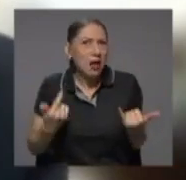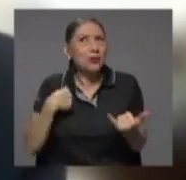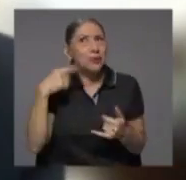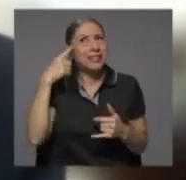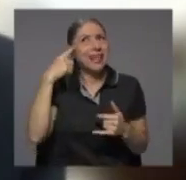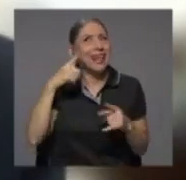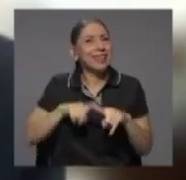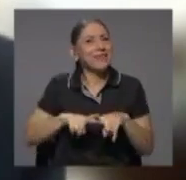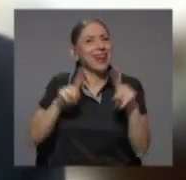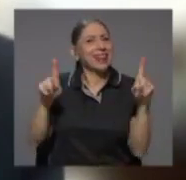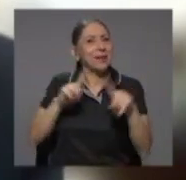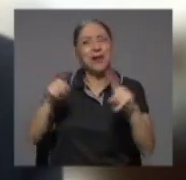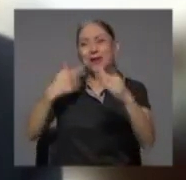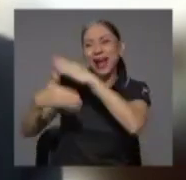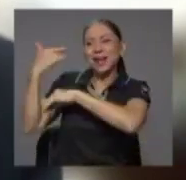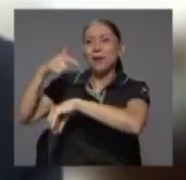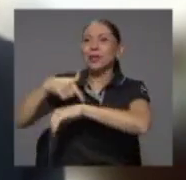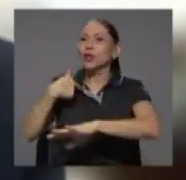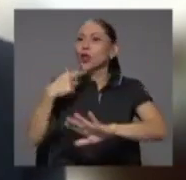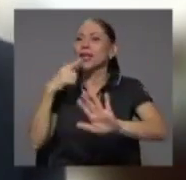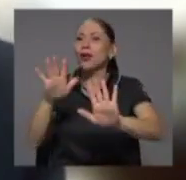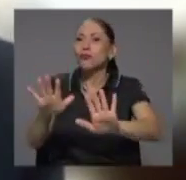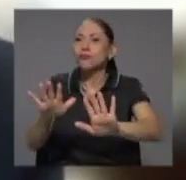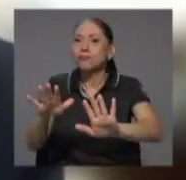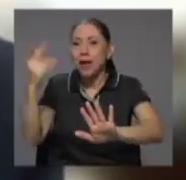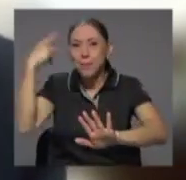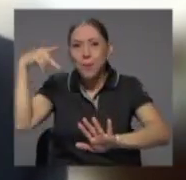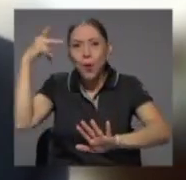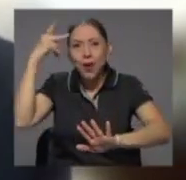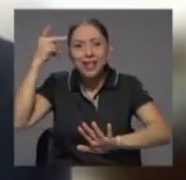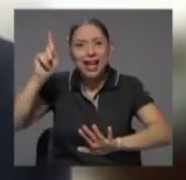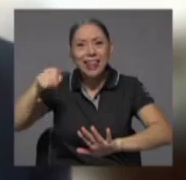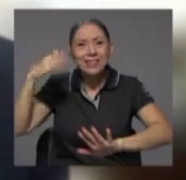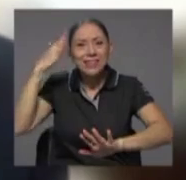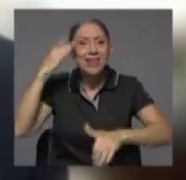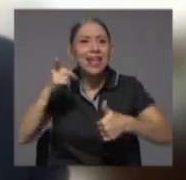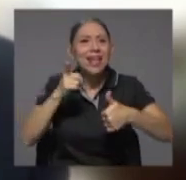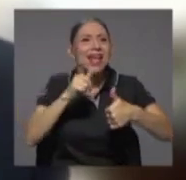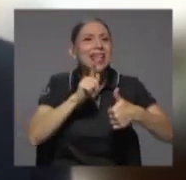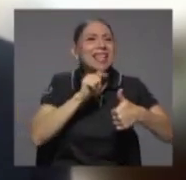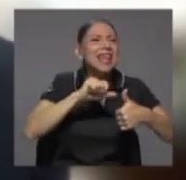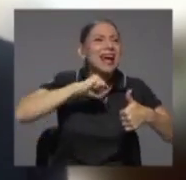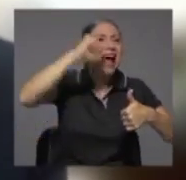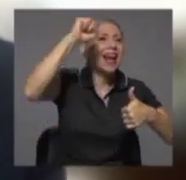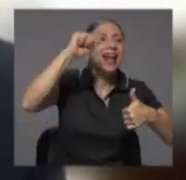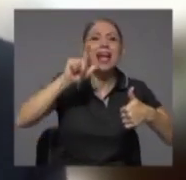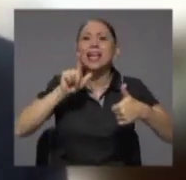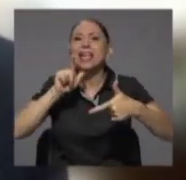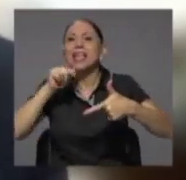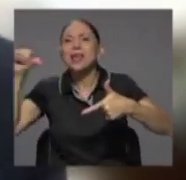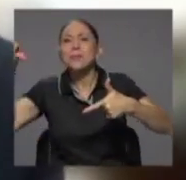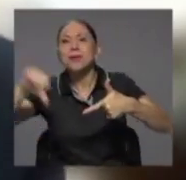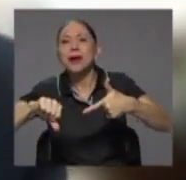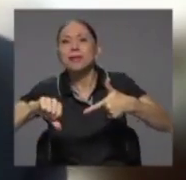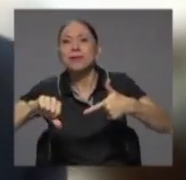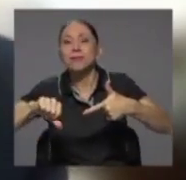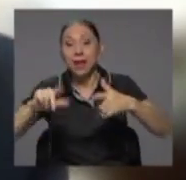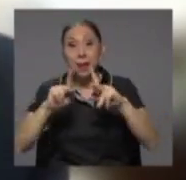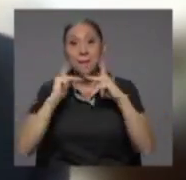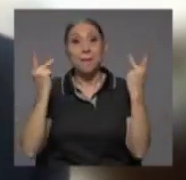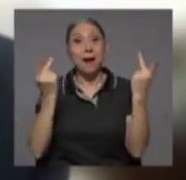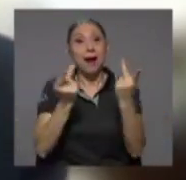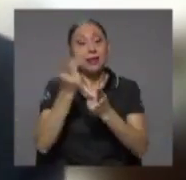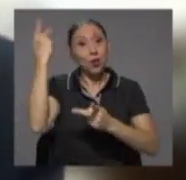no, mira, en política hay que saber quién gana y quién pierde. Aquí, el partido político al que yo pertenezco